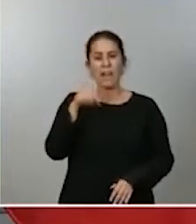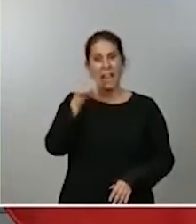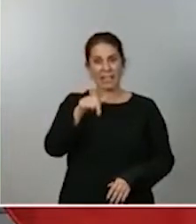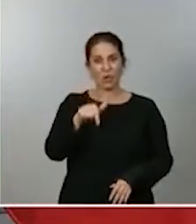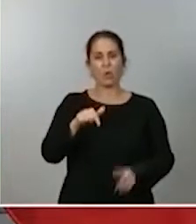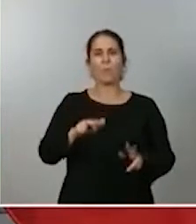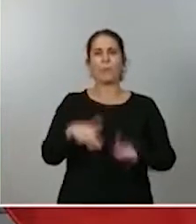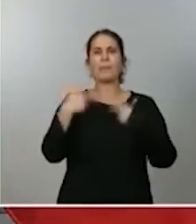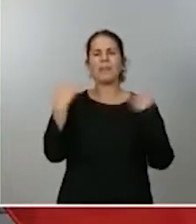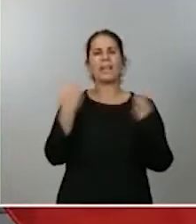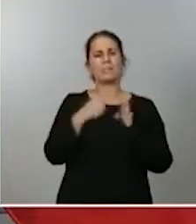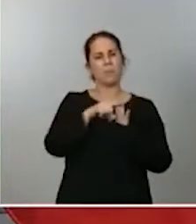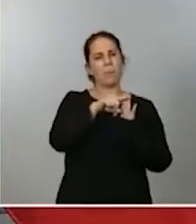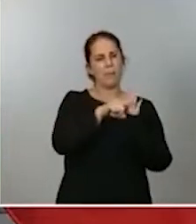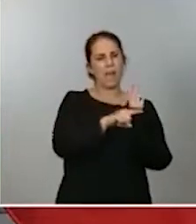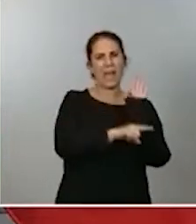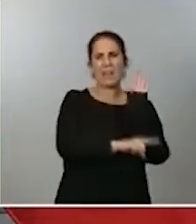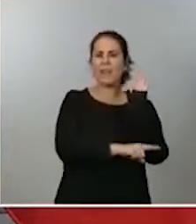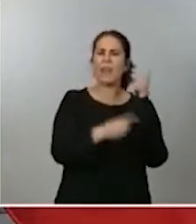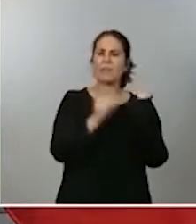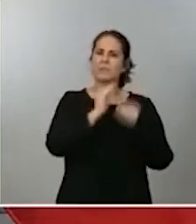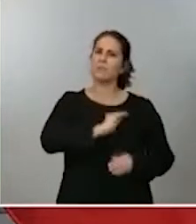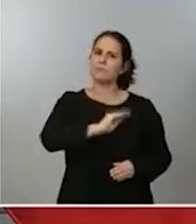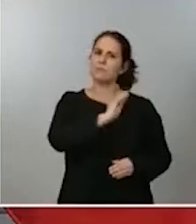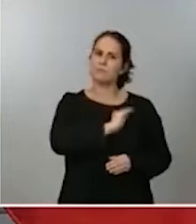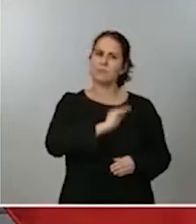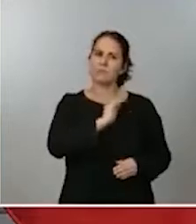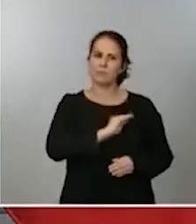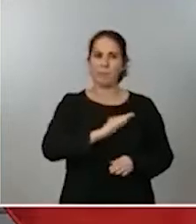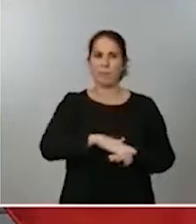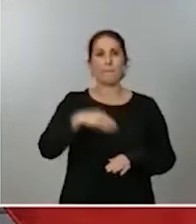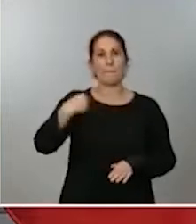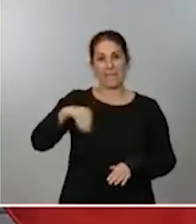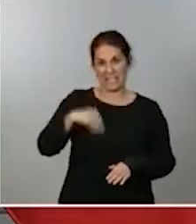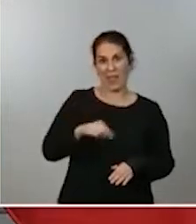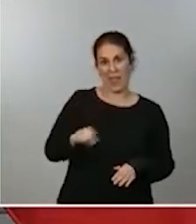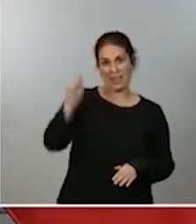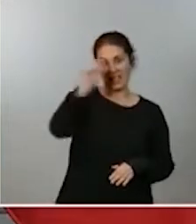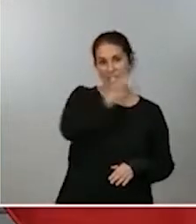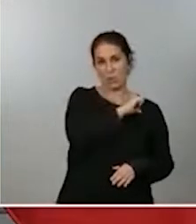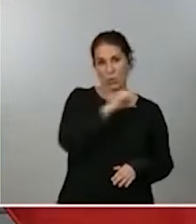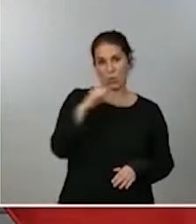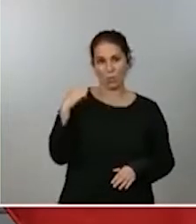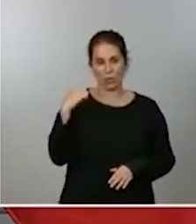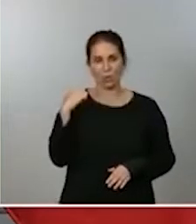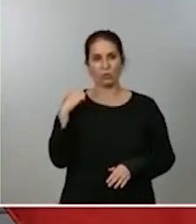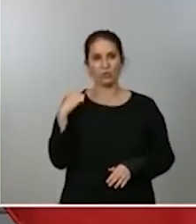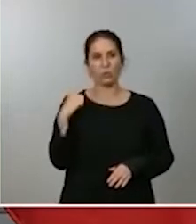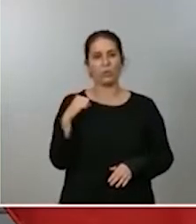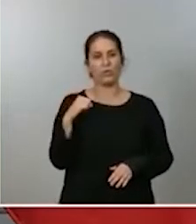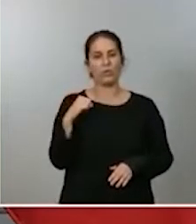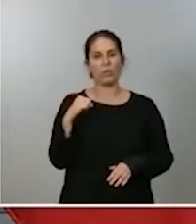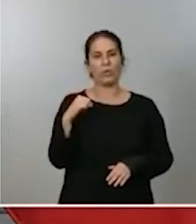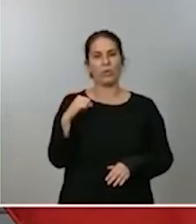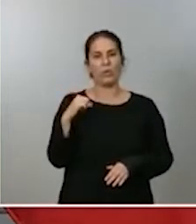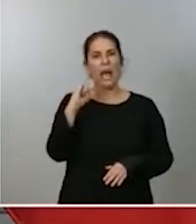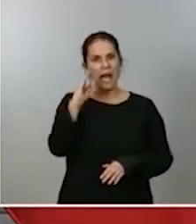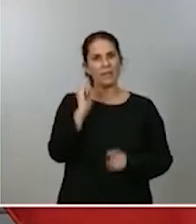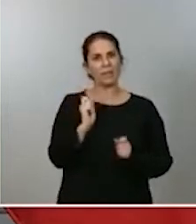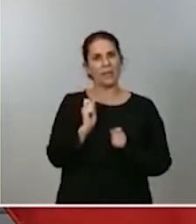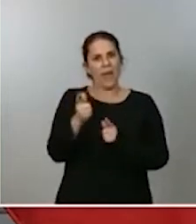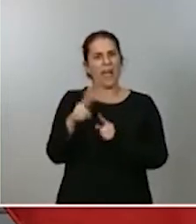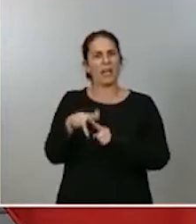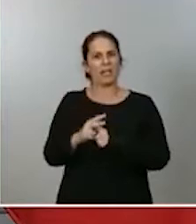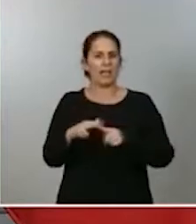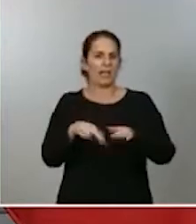medidas por parte de las autoridades delegadas, en este caso los presidentes autonómicos, para que, en función de la evolución de cada